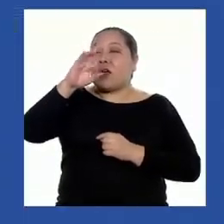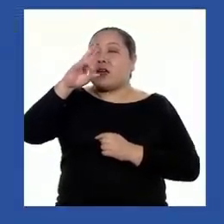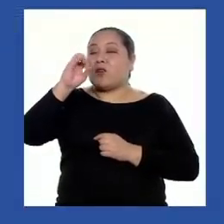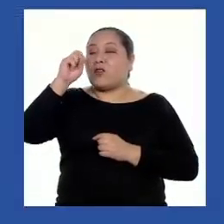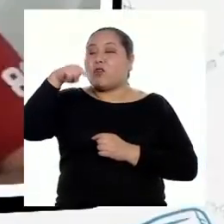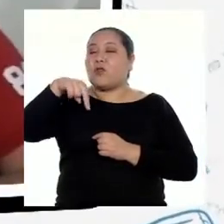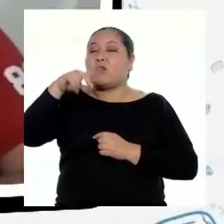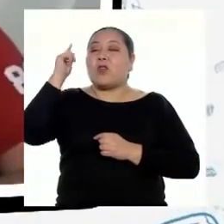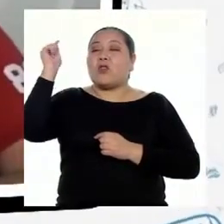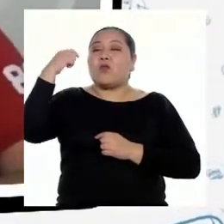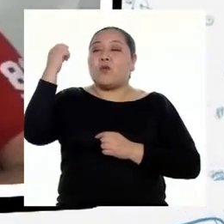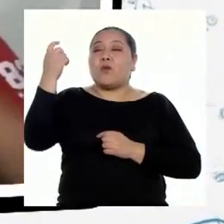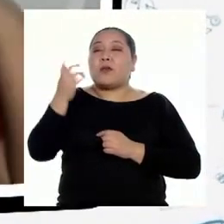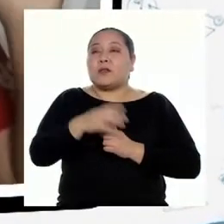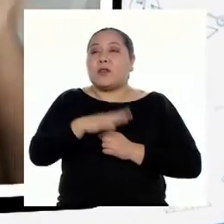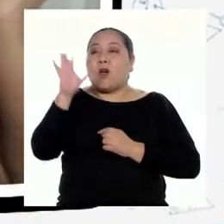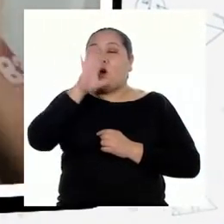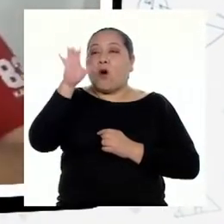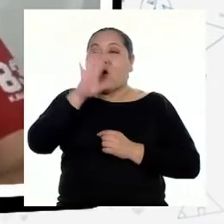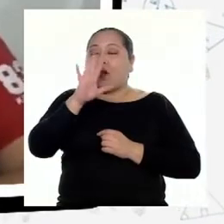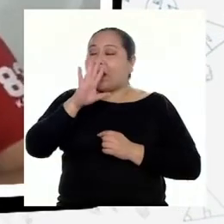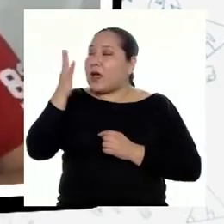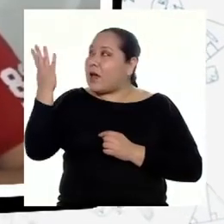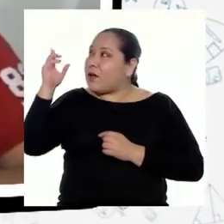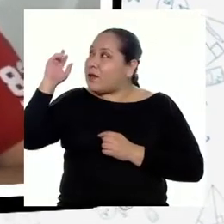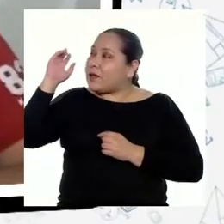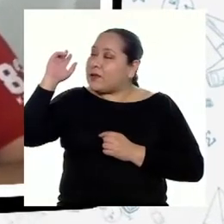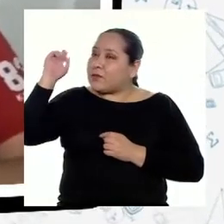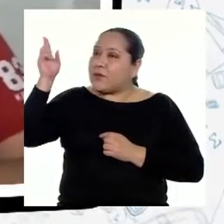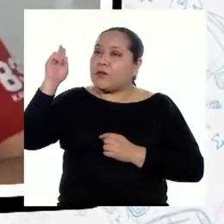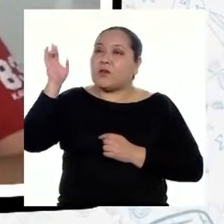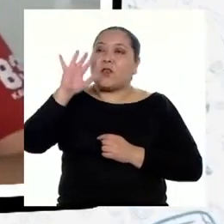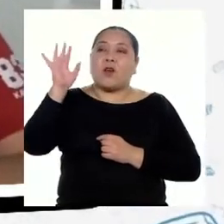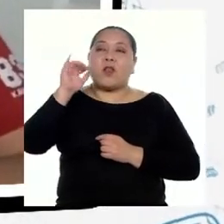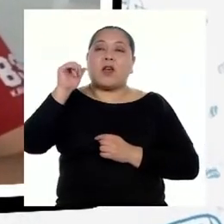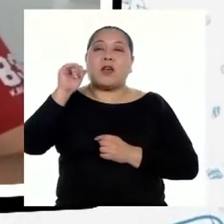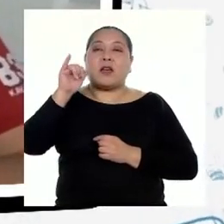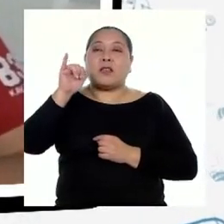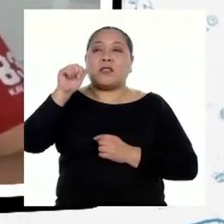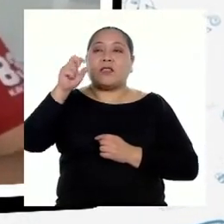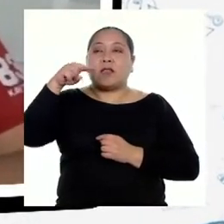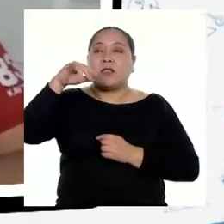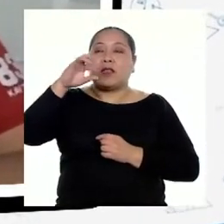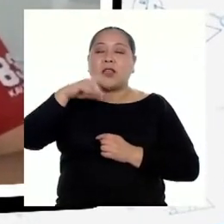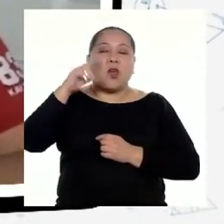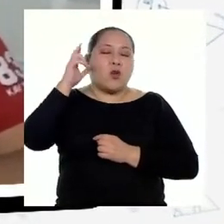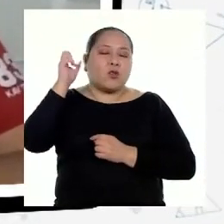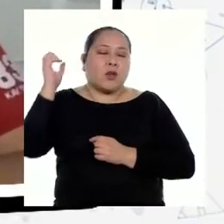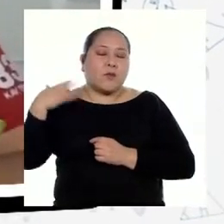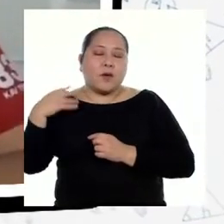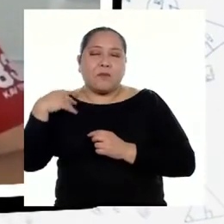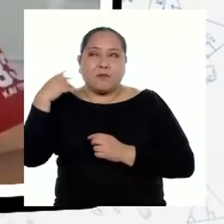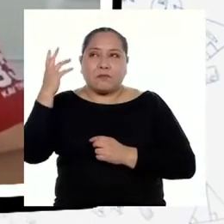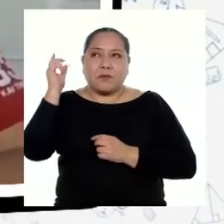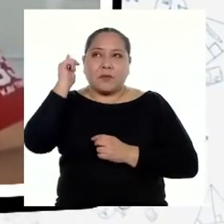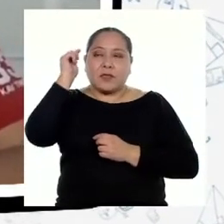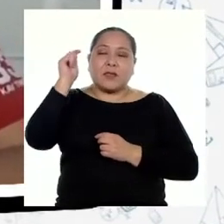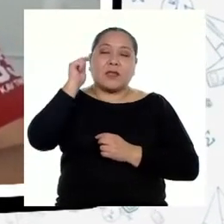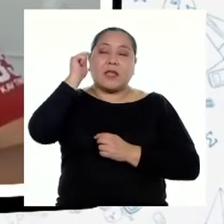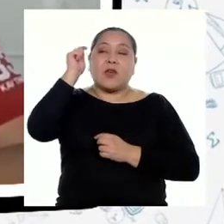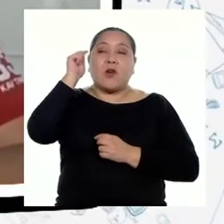Tumbes. Hola, Yanira. Hola, profesora. Mi pregunta es esta. Escuché hace poco a mi tío, que es contador, que si